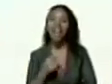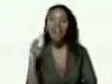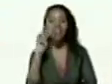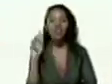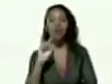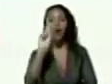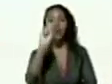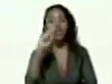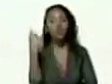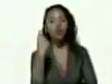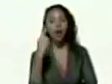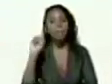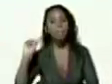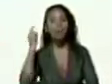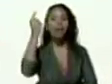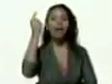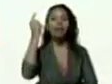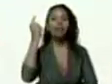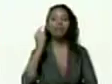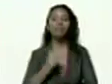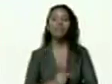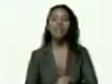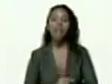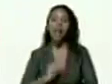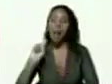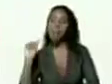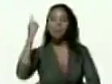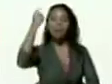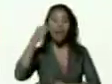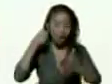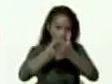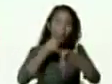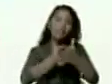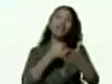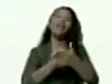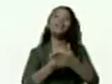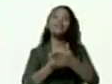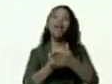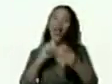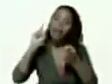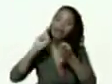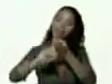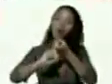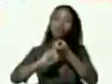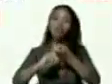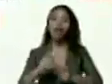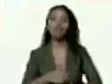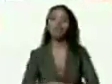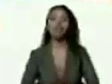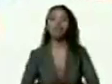una sola primera la primera combatiente silvia flores